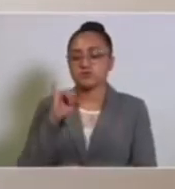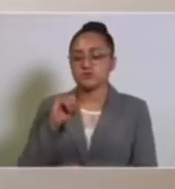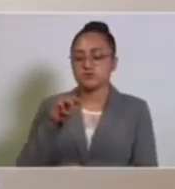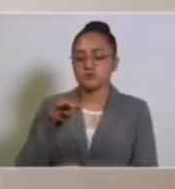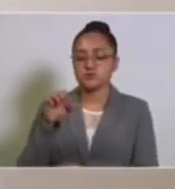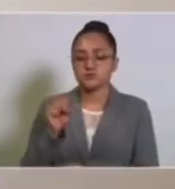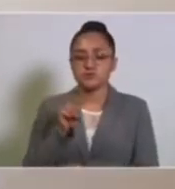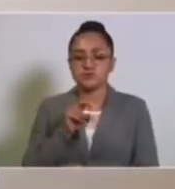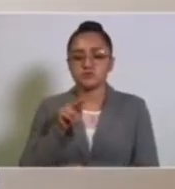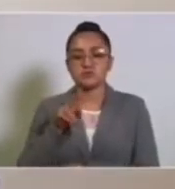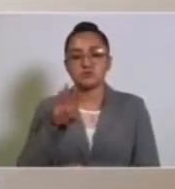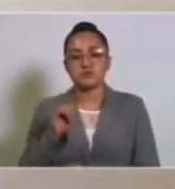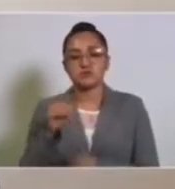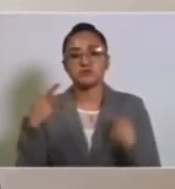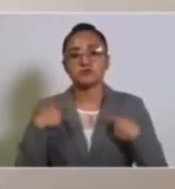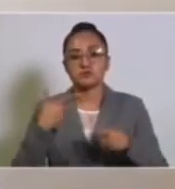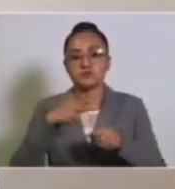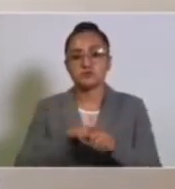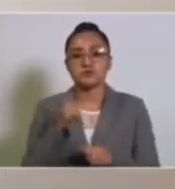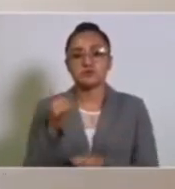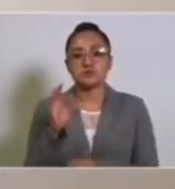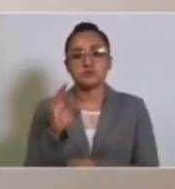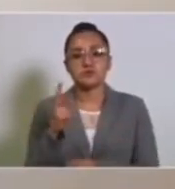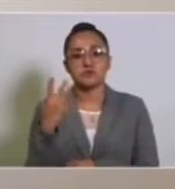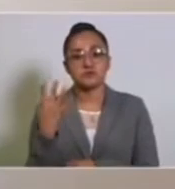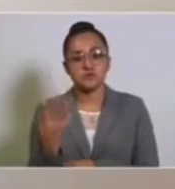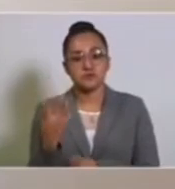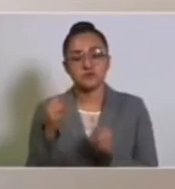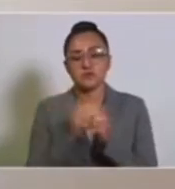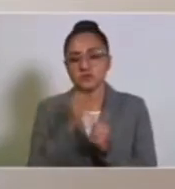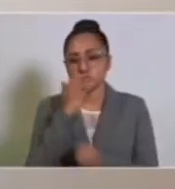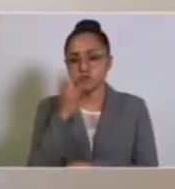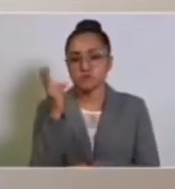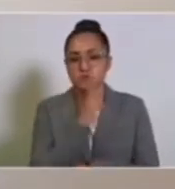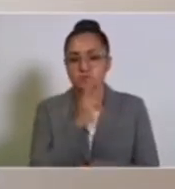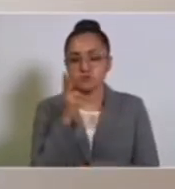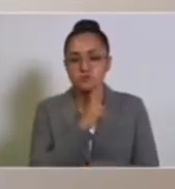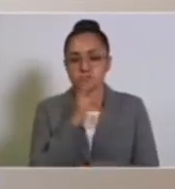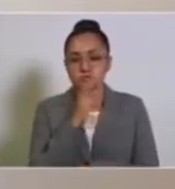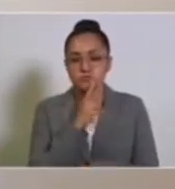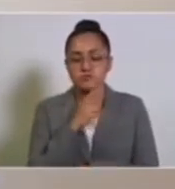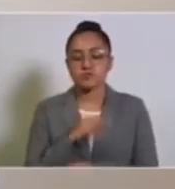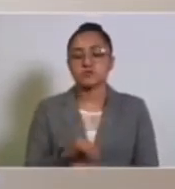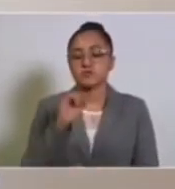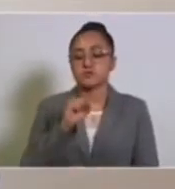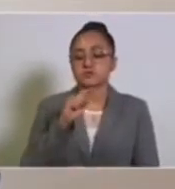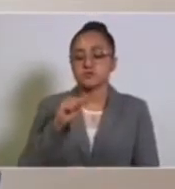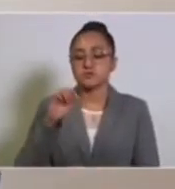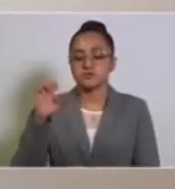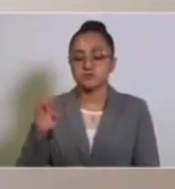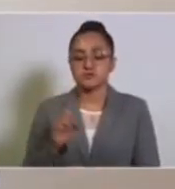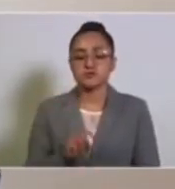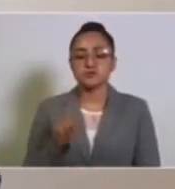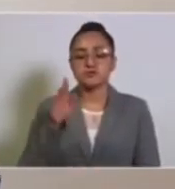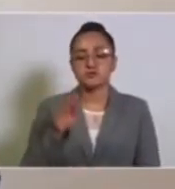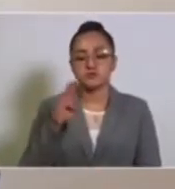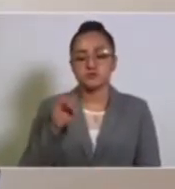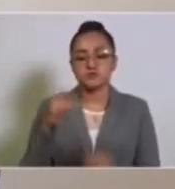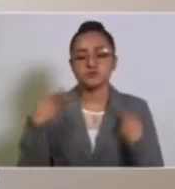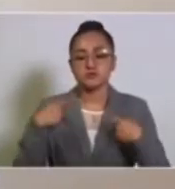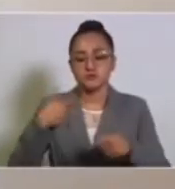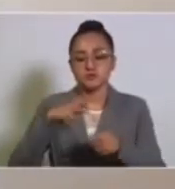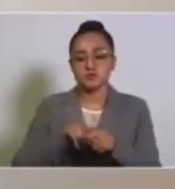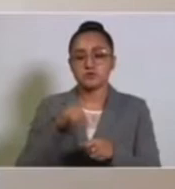389 pacientes hospitalizados y 44 con ventilación asistida. ISTE, 99 pacientes,